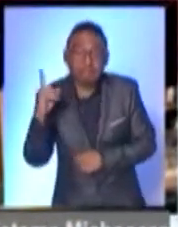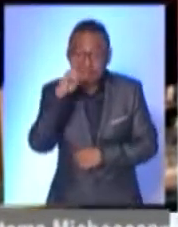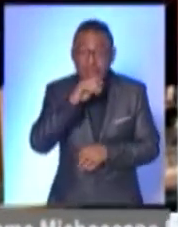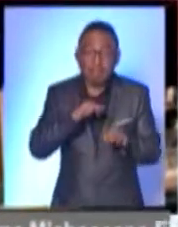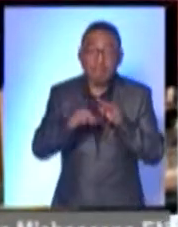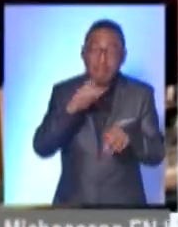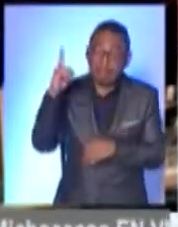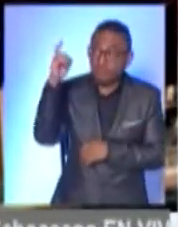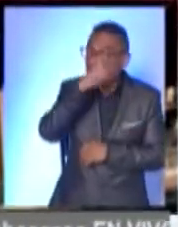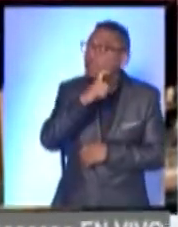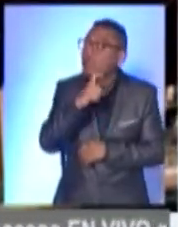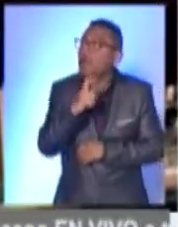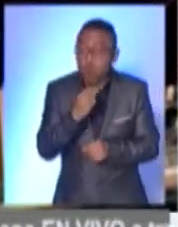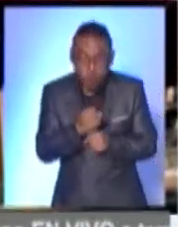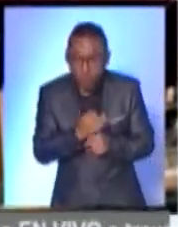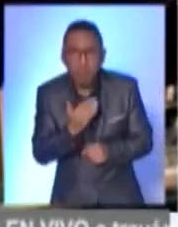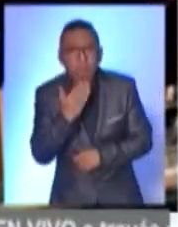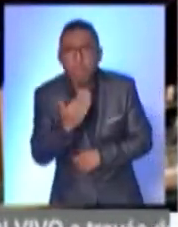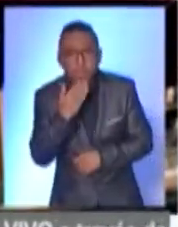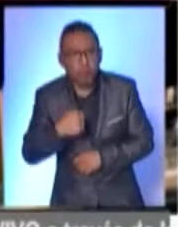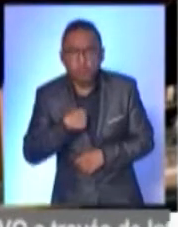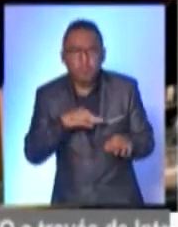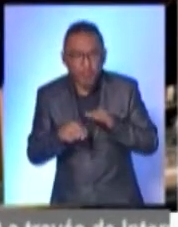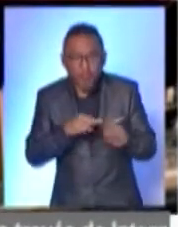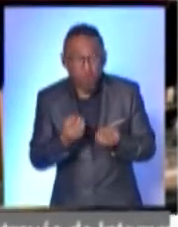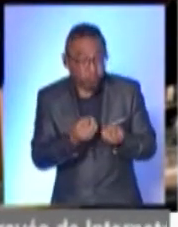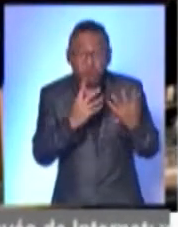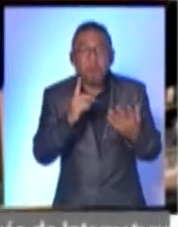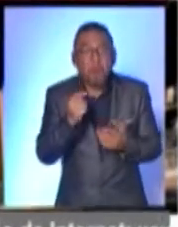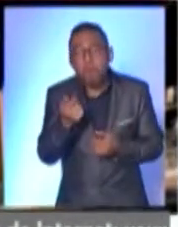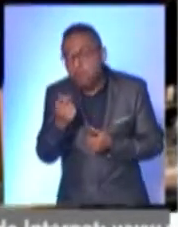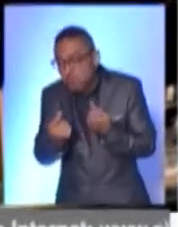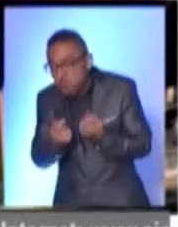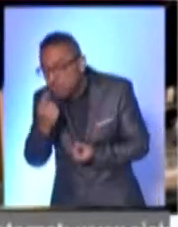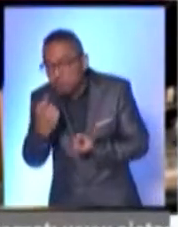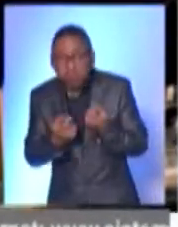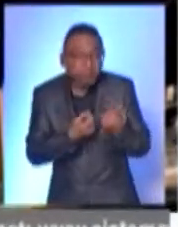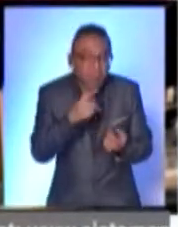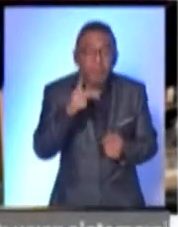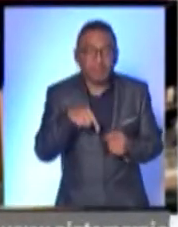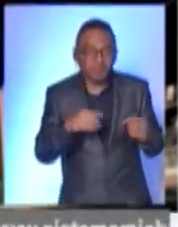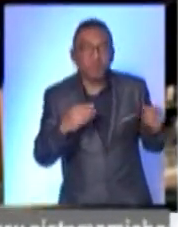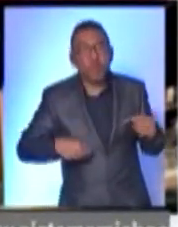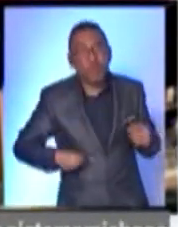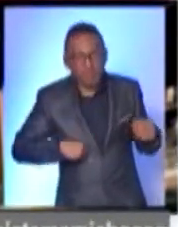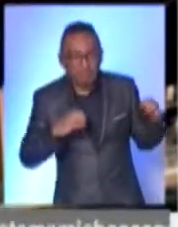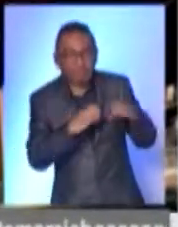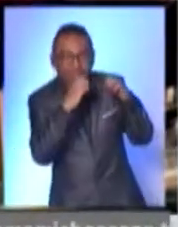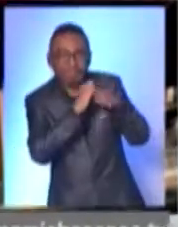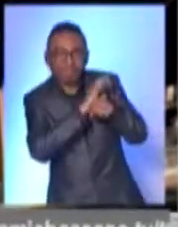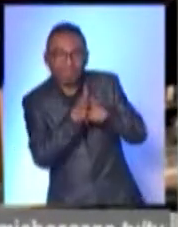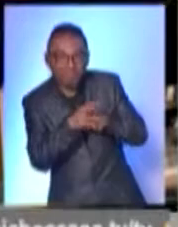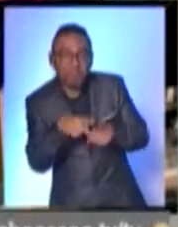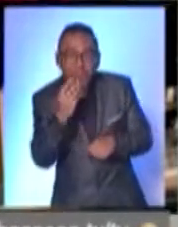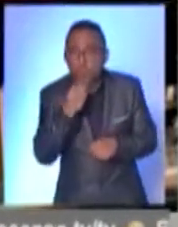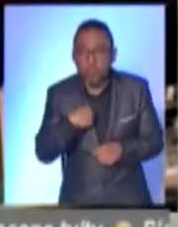muy bien, bendito sea Dios, hasta ahorita, digo, y trabajo pues no hay mucho, pero ya ve que todo bajó con esto, pandemia, pero lo bueno es que estamos bien,